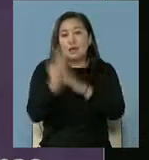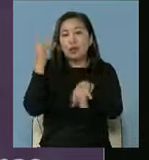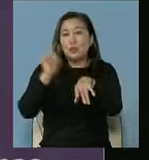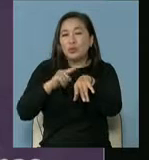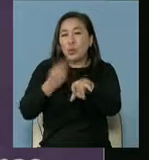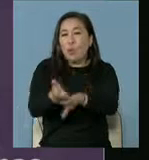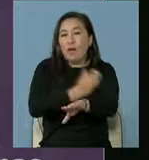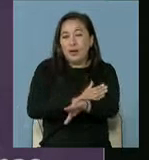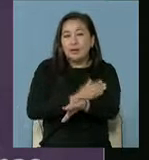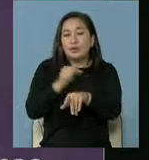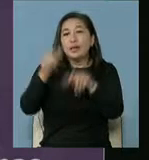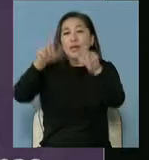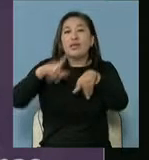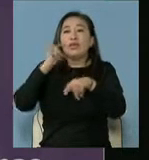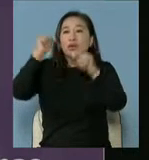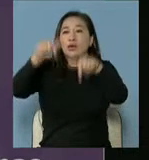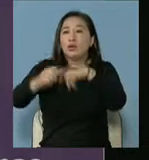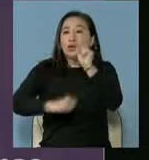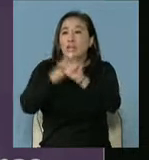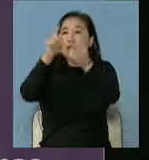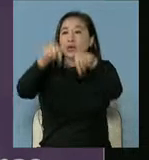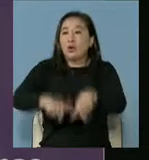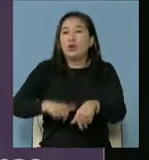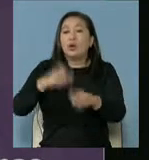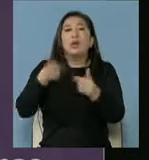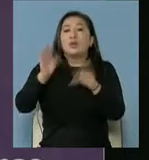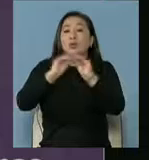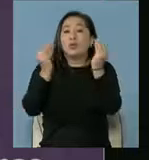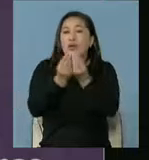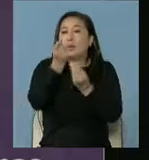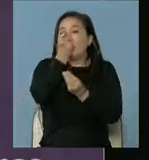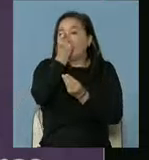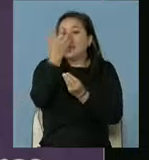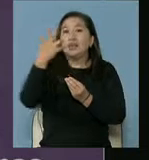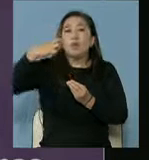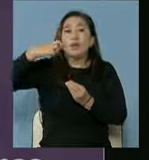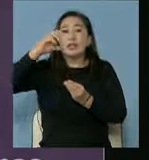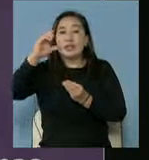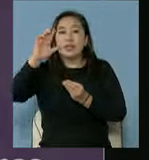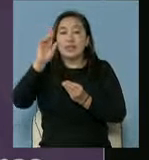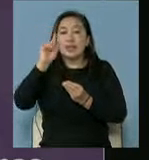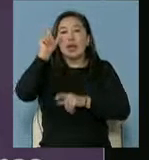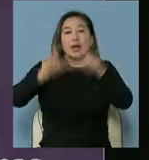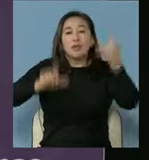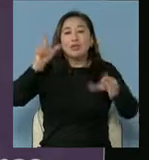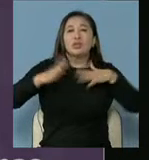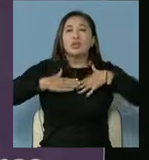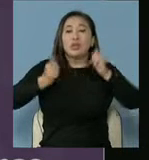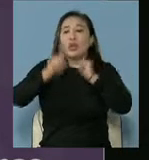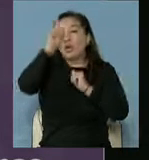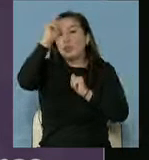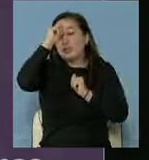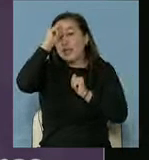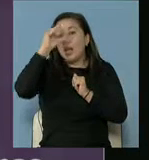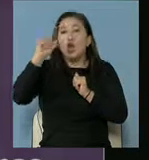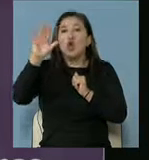hace algunos minutos que en el día de la fecha y hasta el momento se procesaron 25 test PCR a personal de salud del hospital